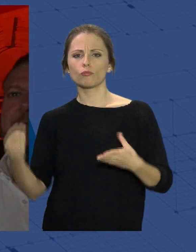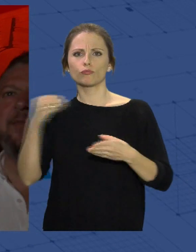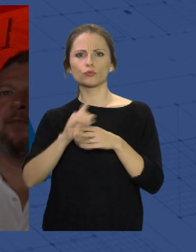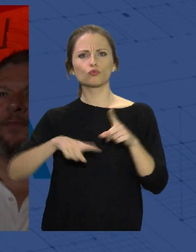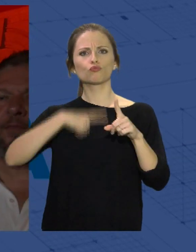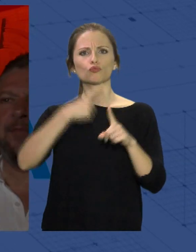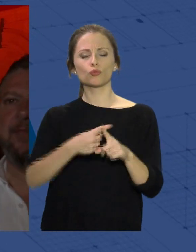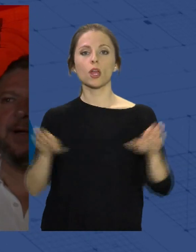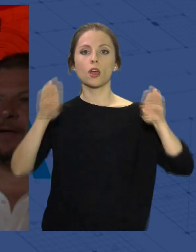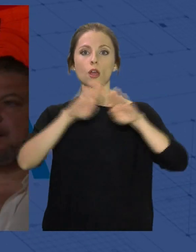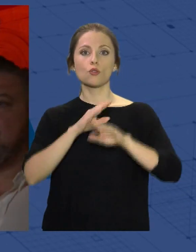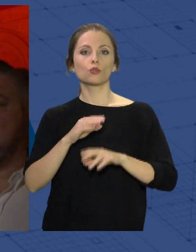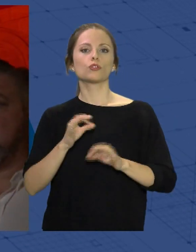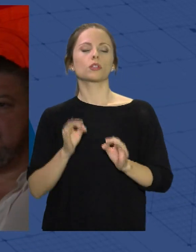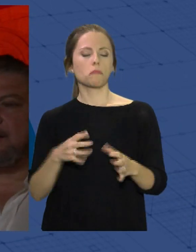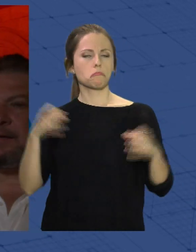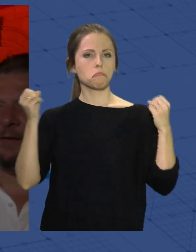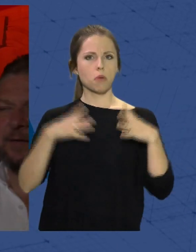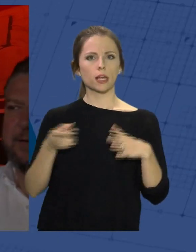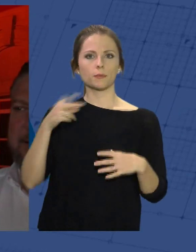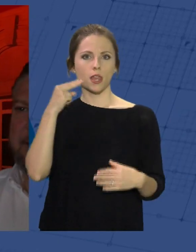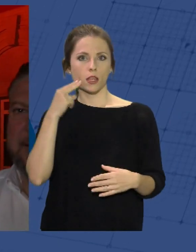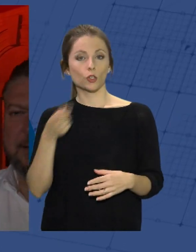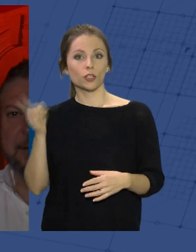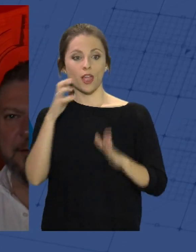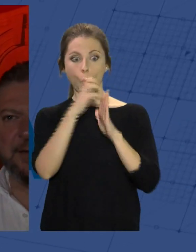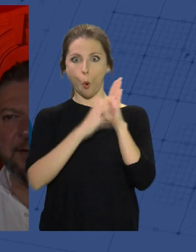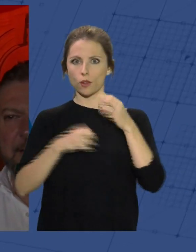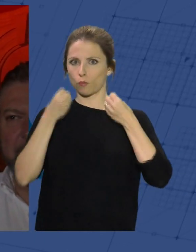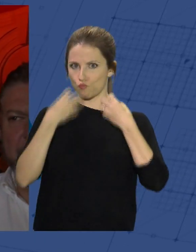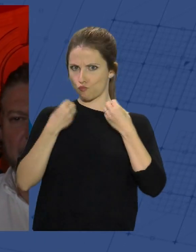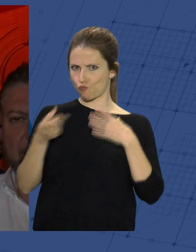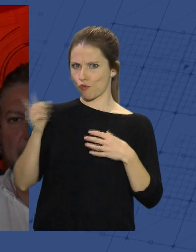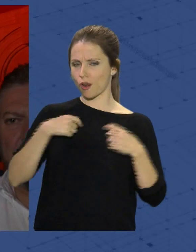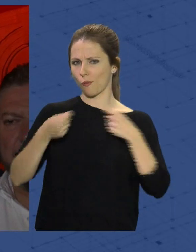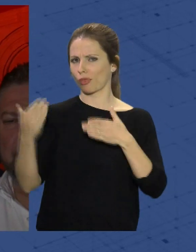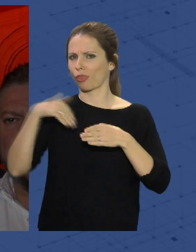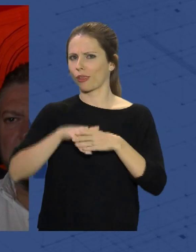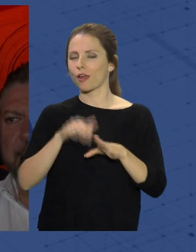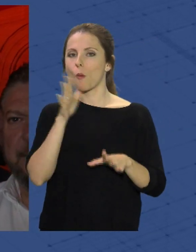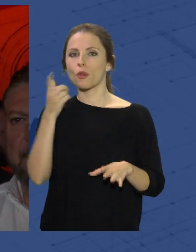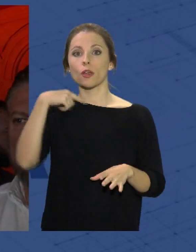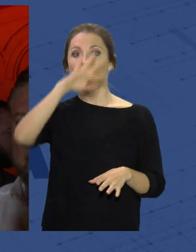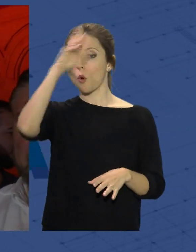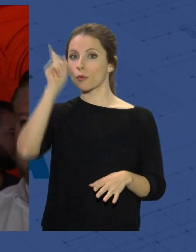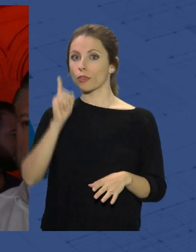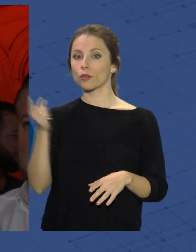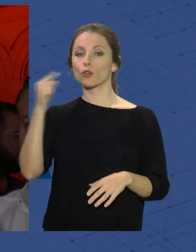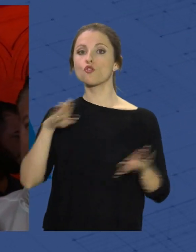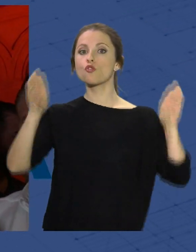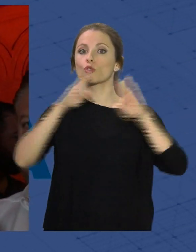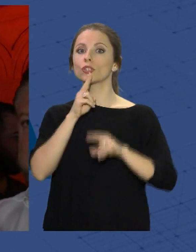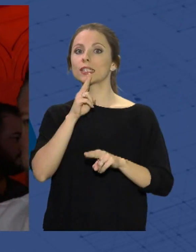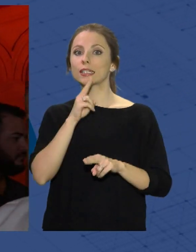mágica llena de terror y también tenemos ofertas terroríficas en los comercios, porque no nos olvidemos que toda esta noche en negro, aparte de